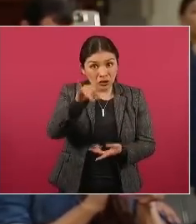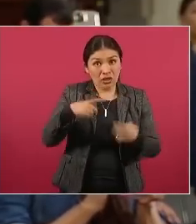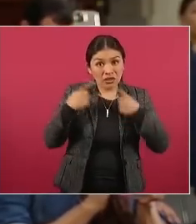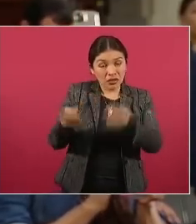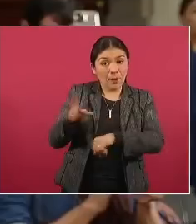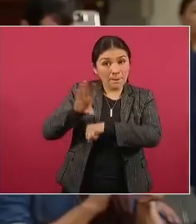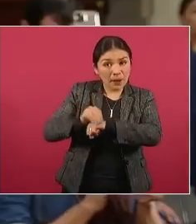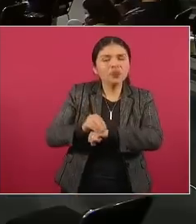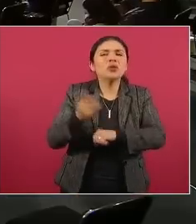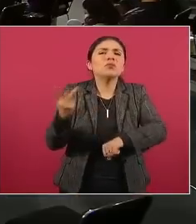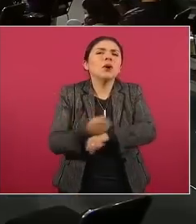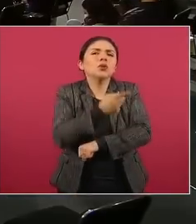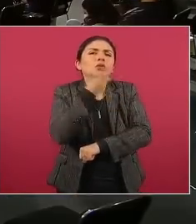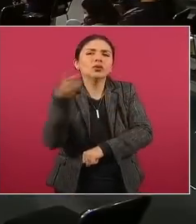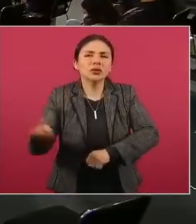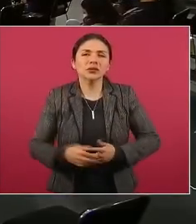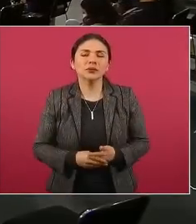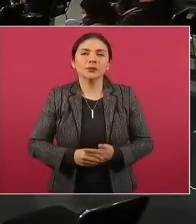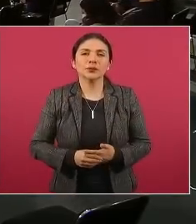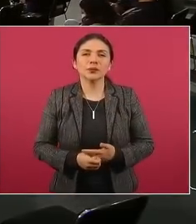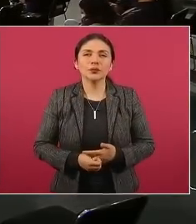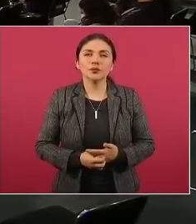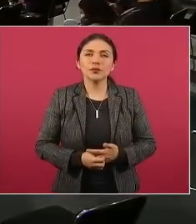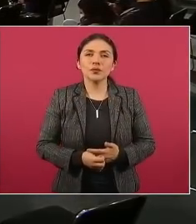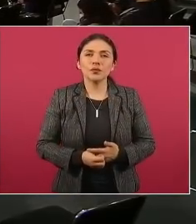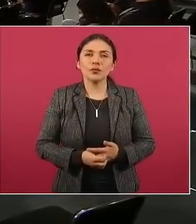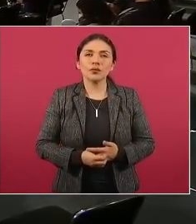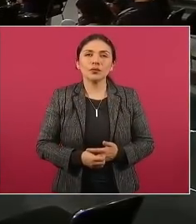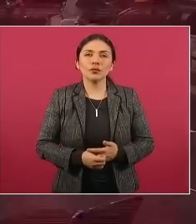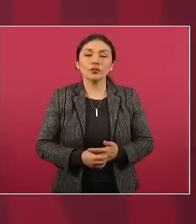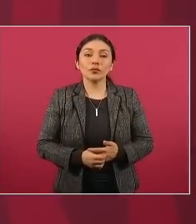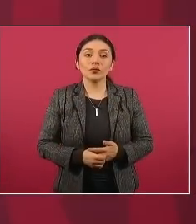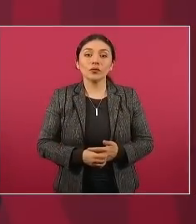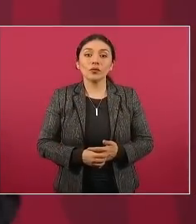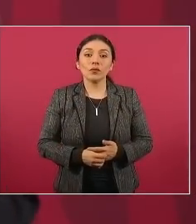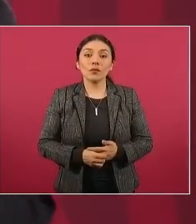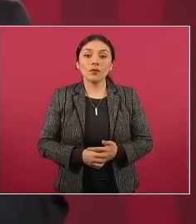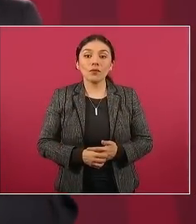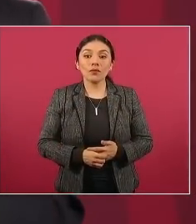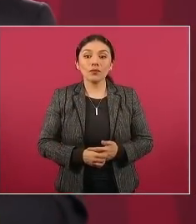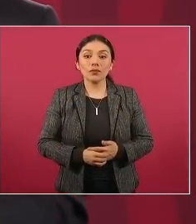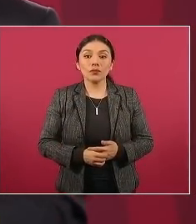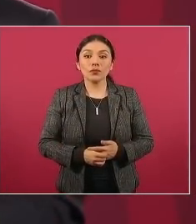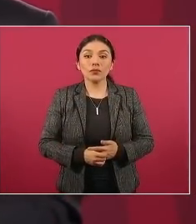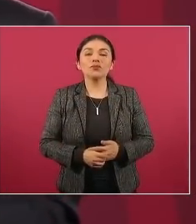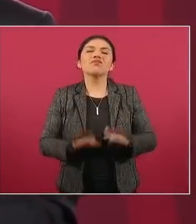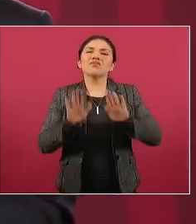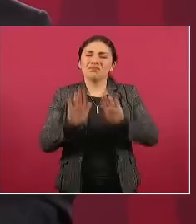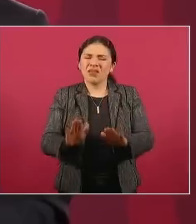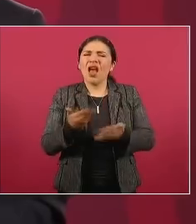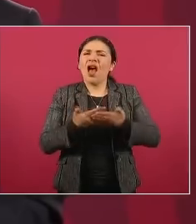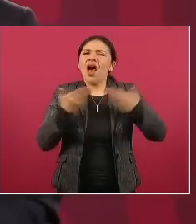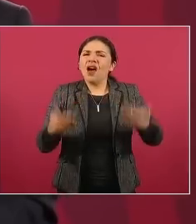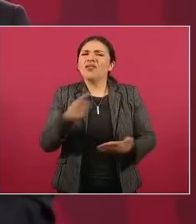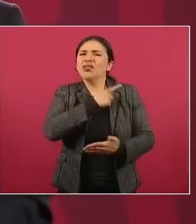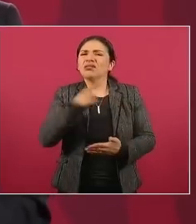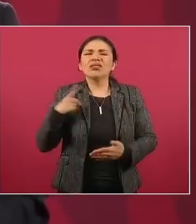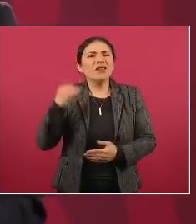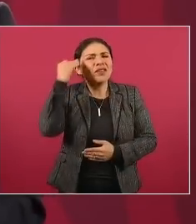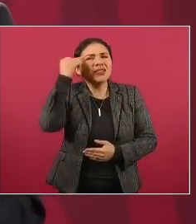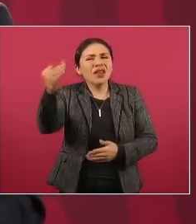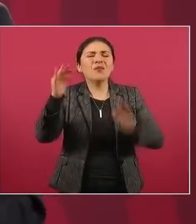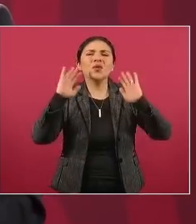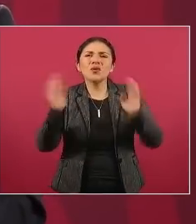mujeres como ha asesinado niños no les duele eso son los mismos no los cambiaron no hubo